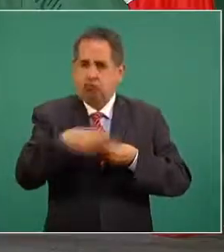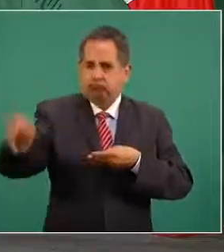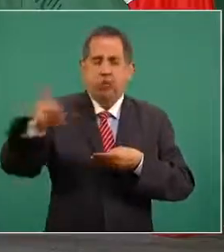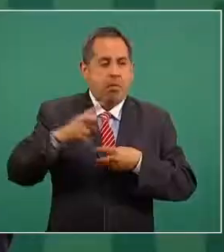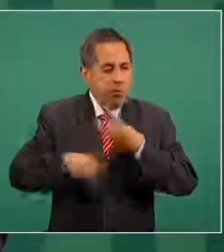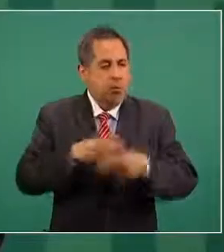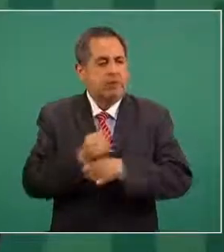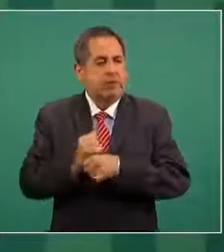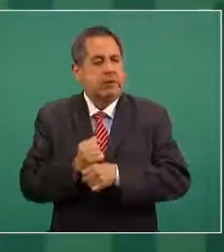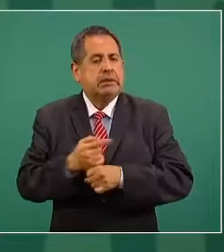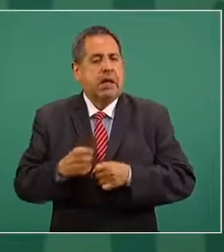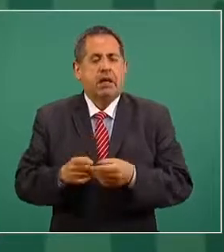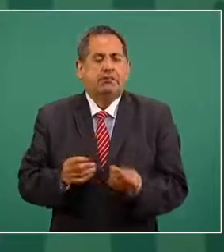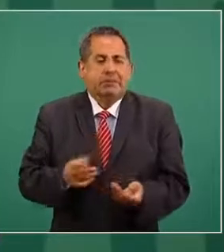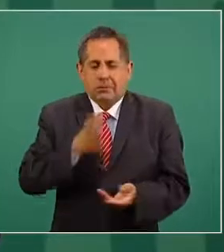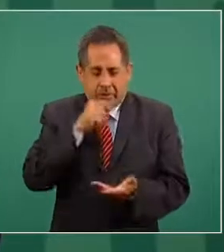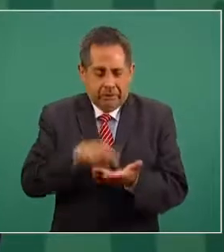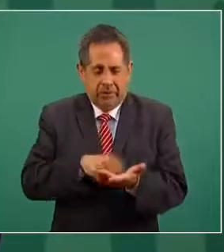no se podría.